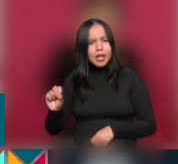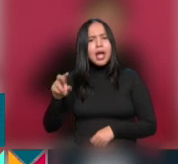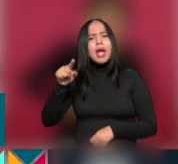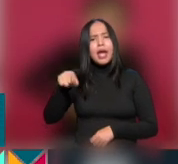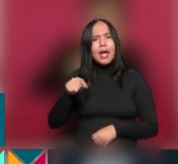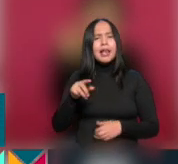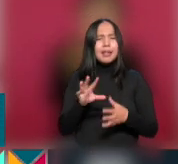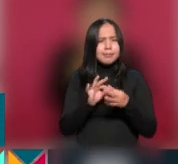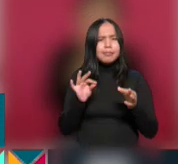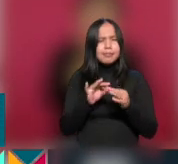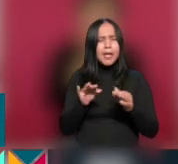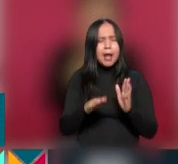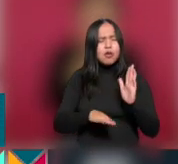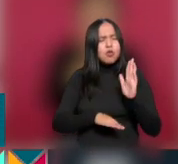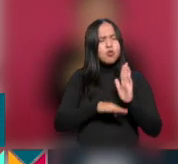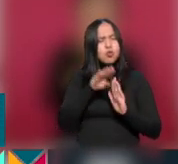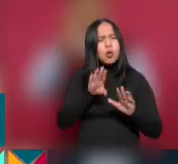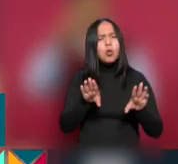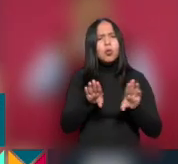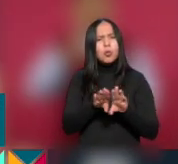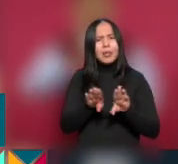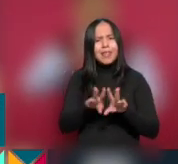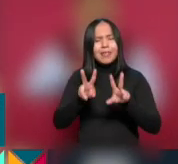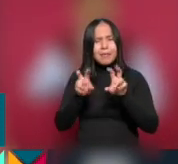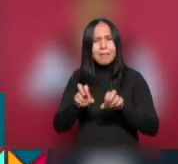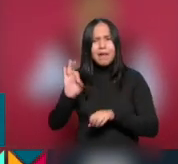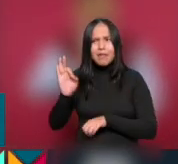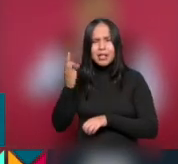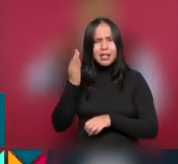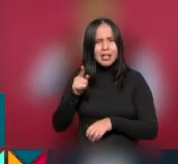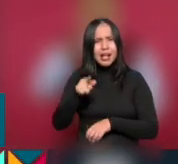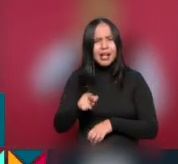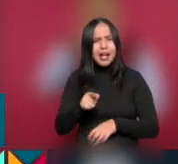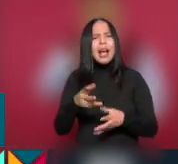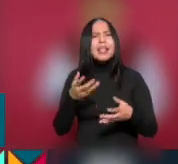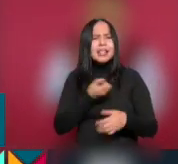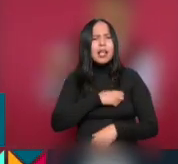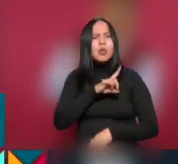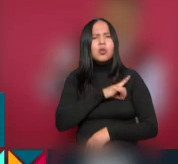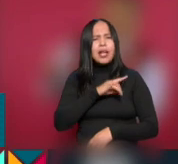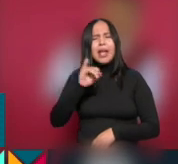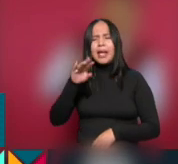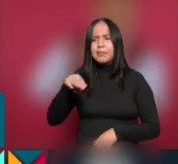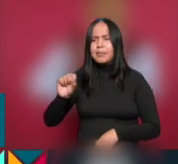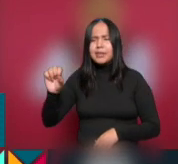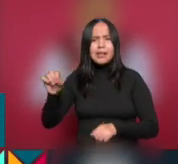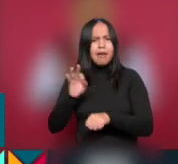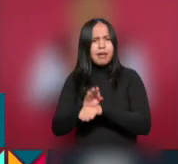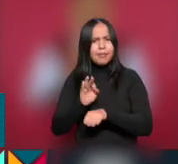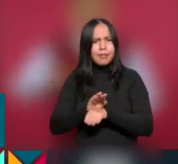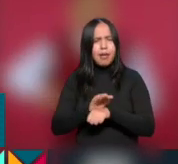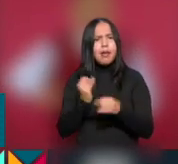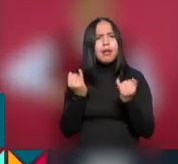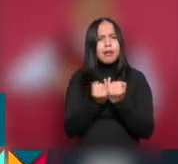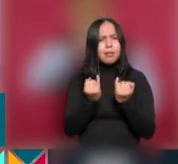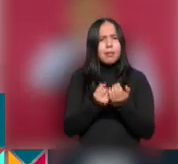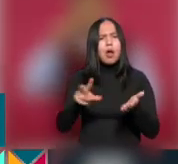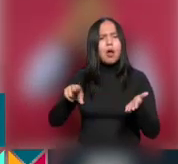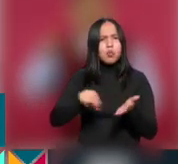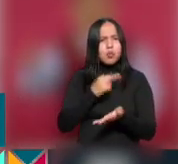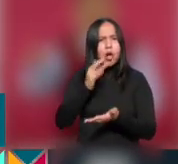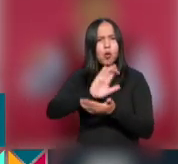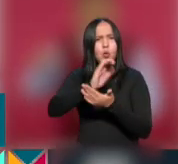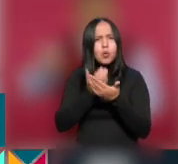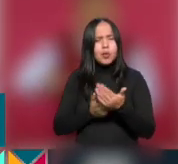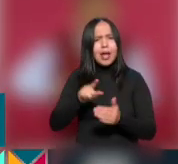dio cuenta de los avances en el modelo de federalización de la salud a través del programa INSSBINESTAR, destacando la contratación de médicos